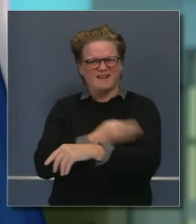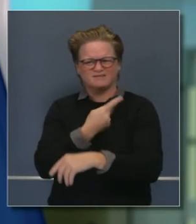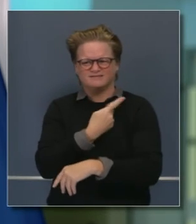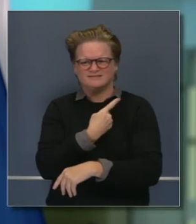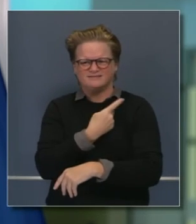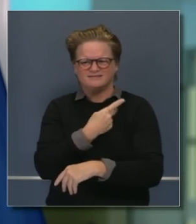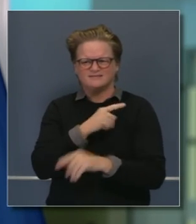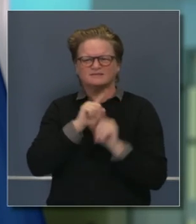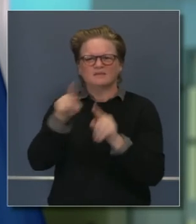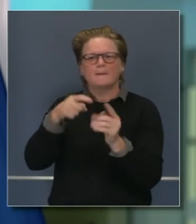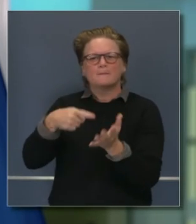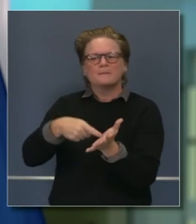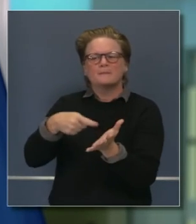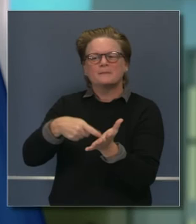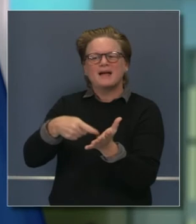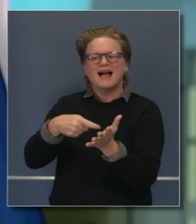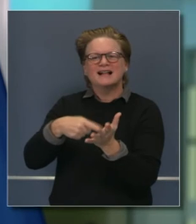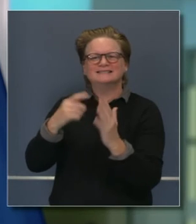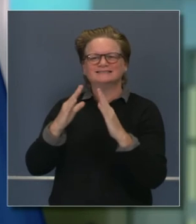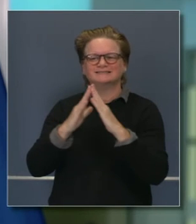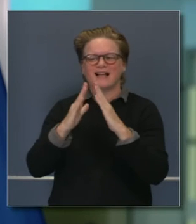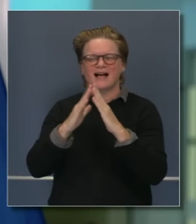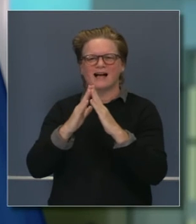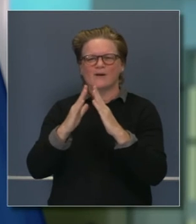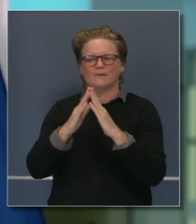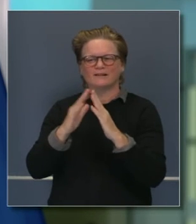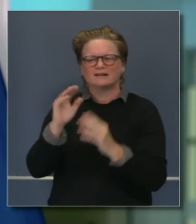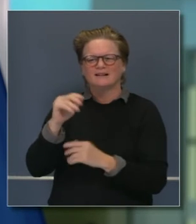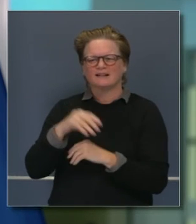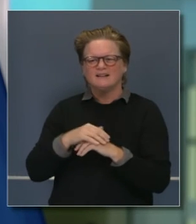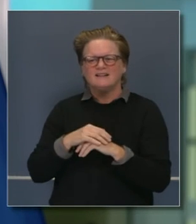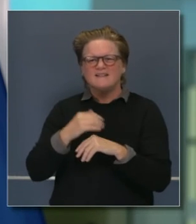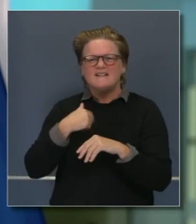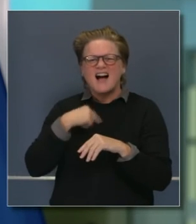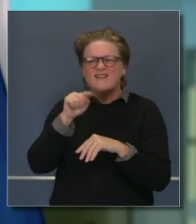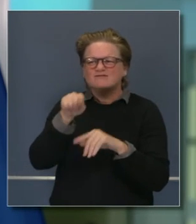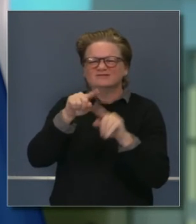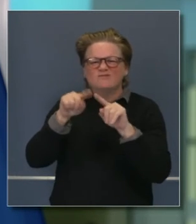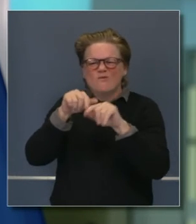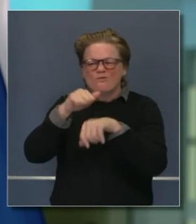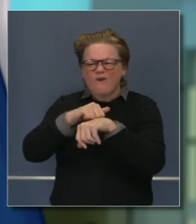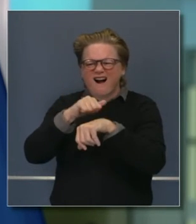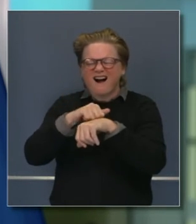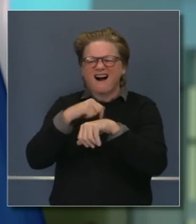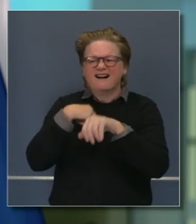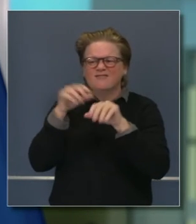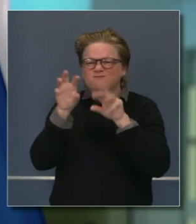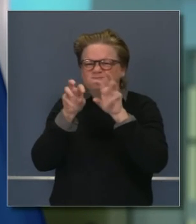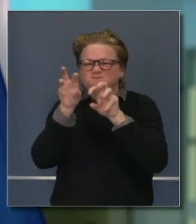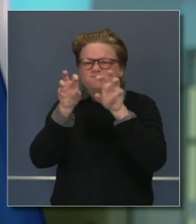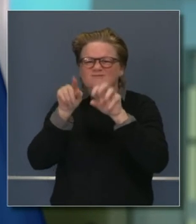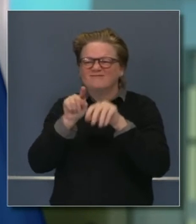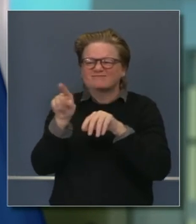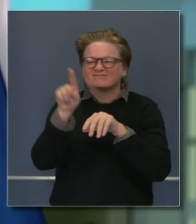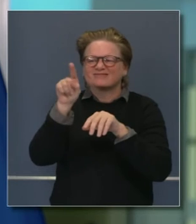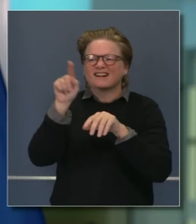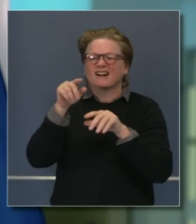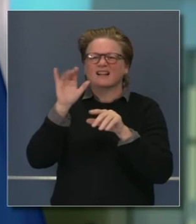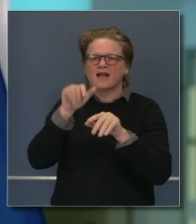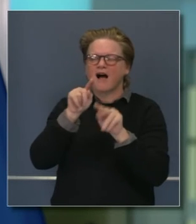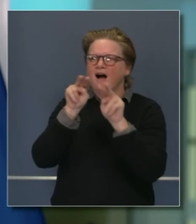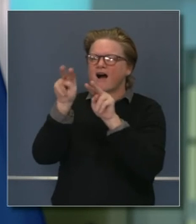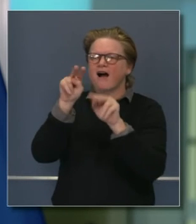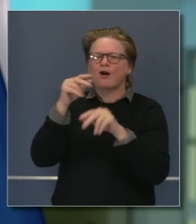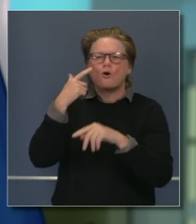en California, la formación de piedras donde se descubrió el primer oro en California en 1948, explicándole a mi hijo Hunter cómo